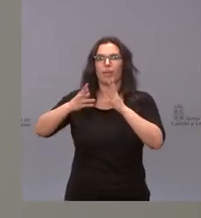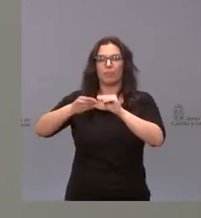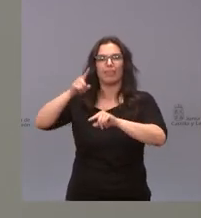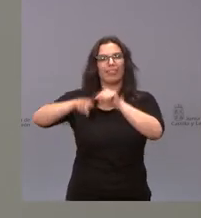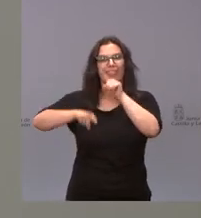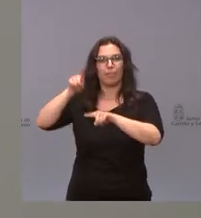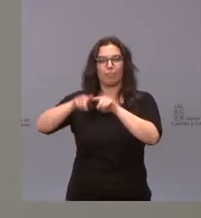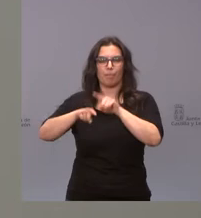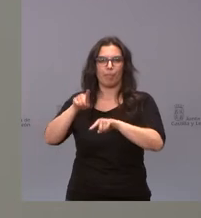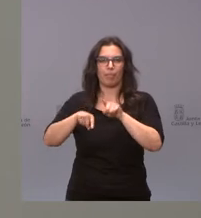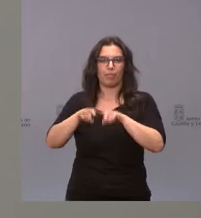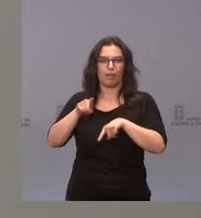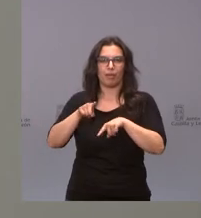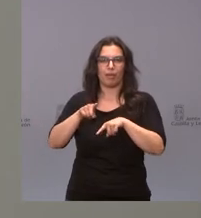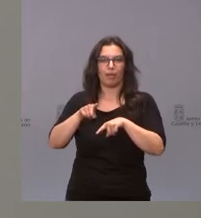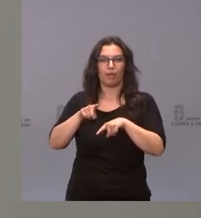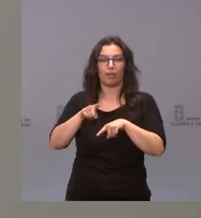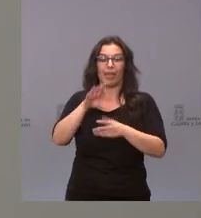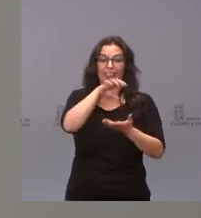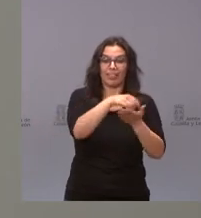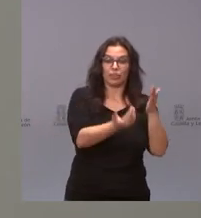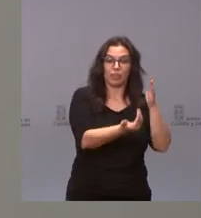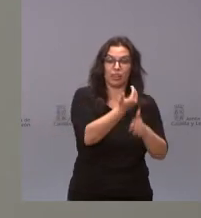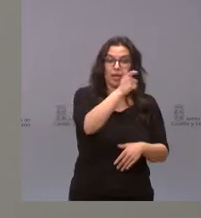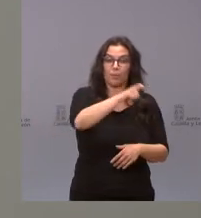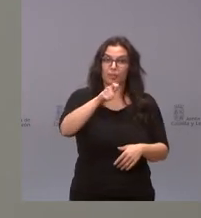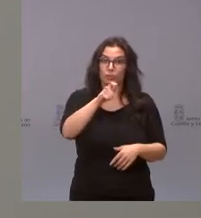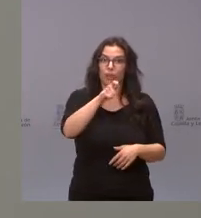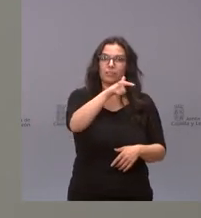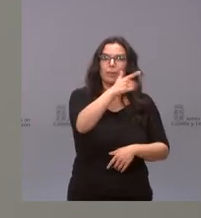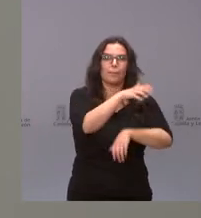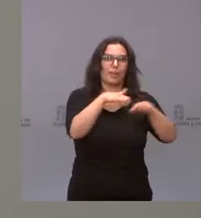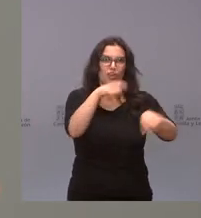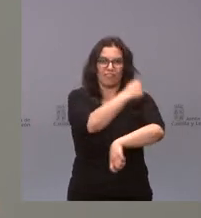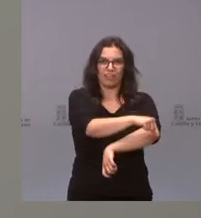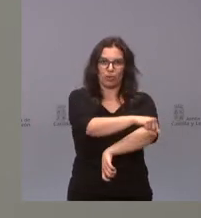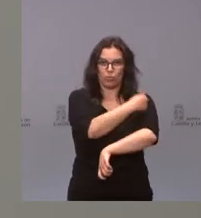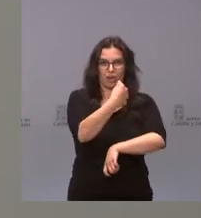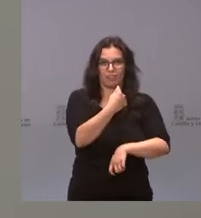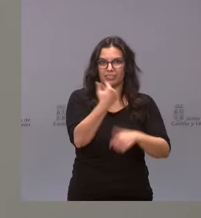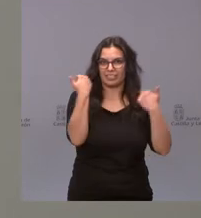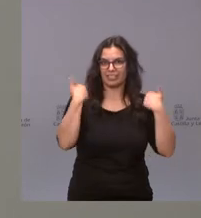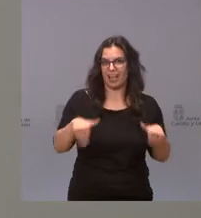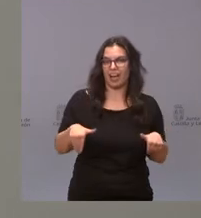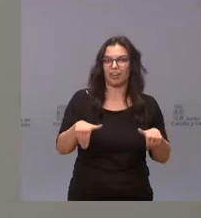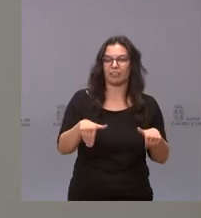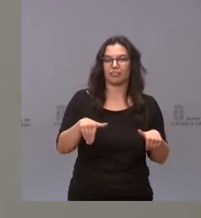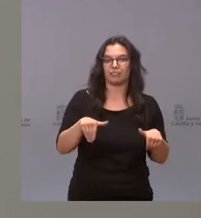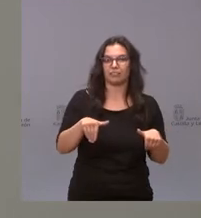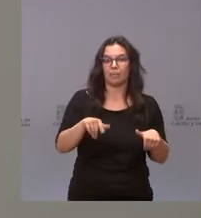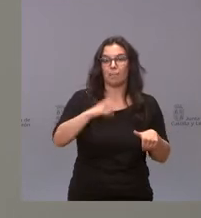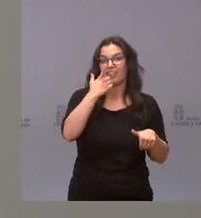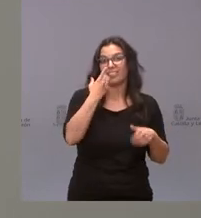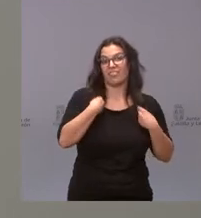cuenta que si bien en los centros de día la mayoría de las personas están vacunadas, sobre todo los que están en